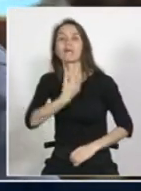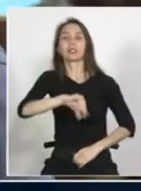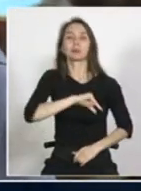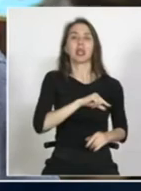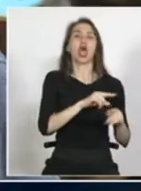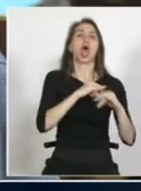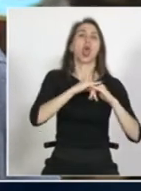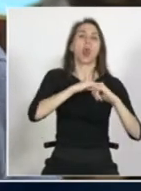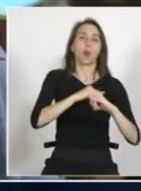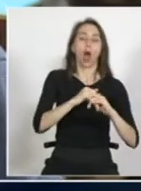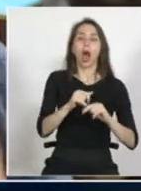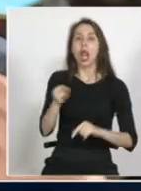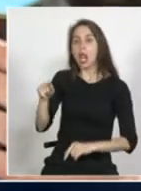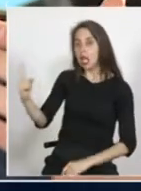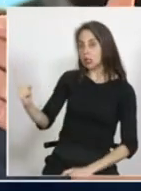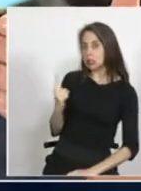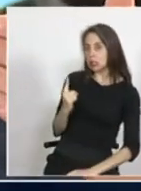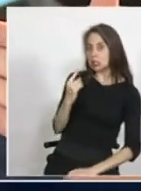por ejemplo, cuando hay otro idioma,